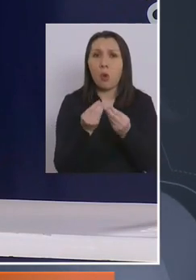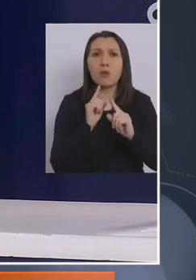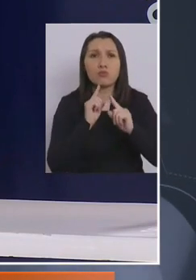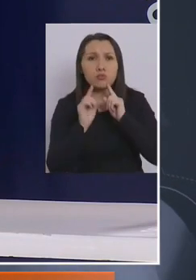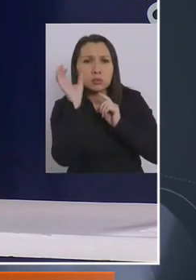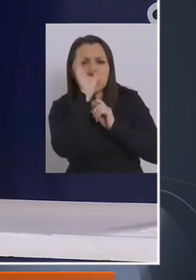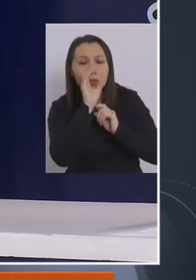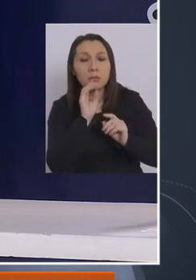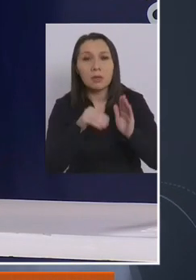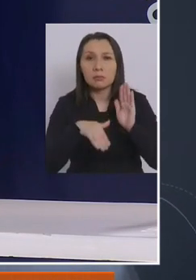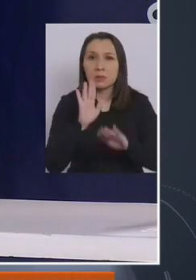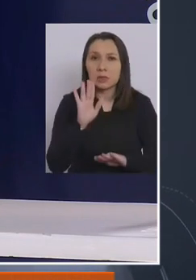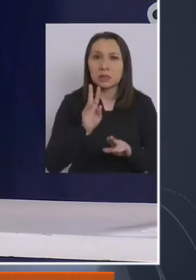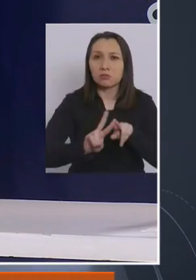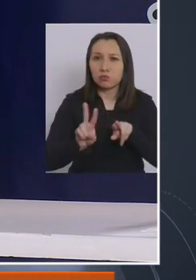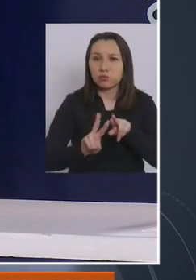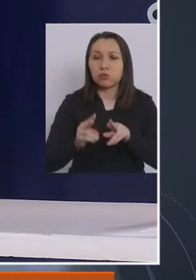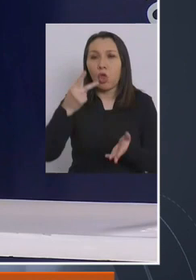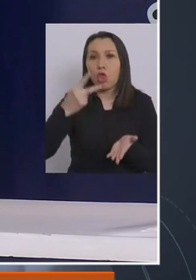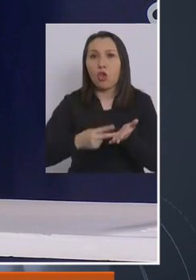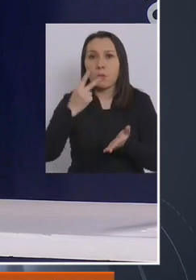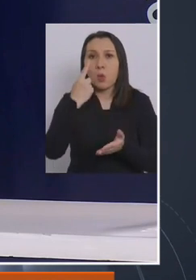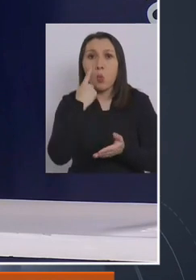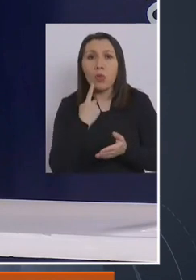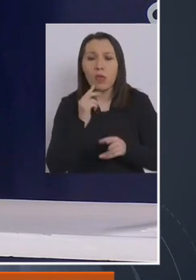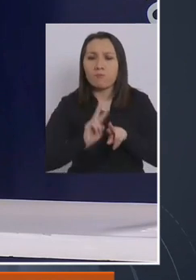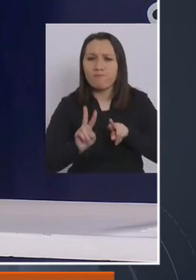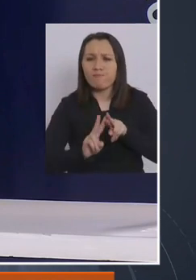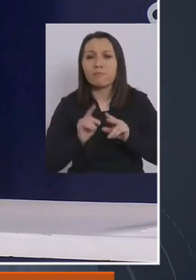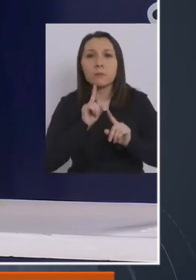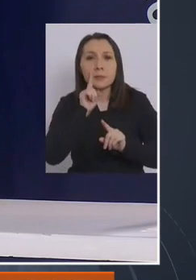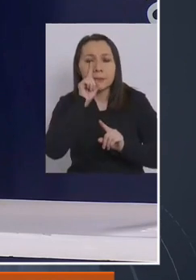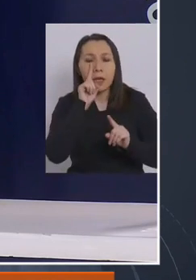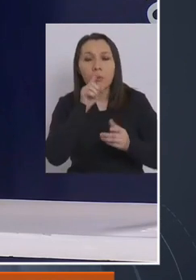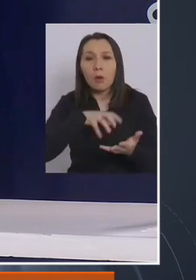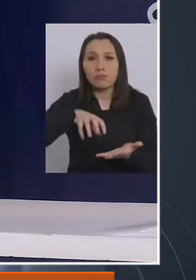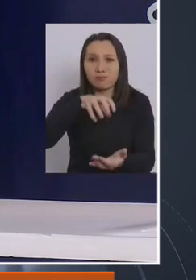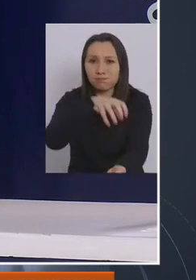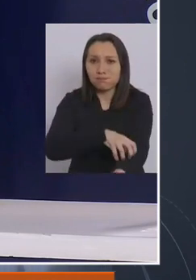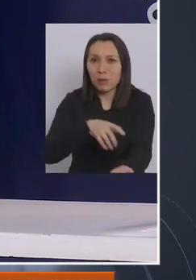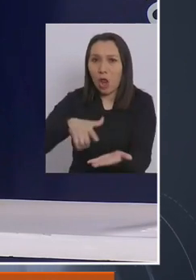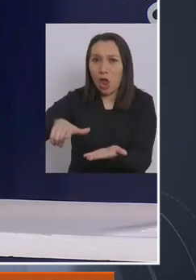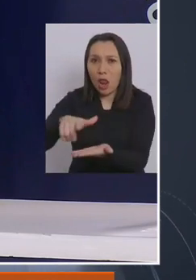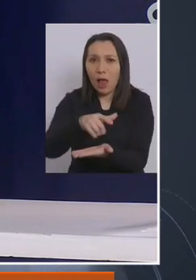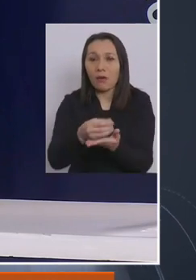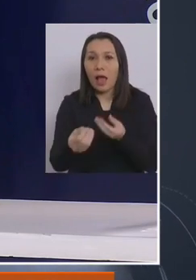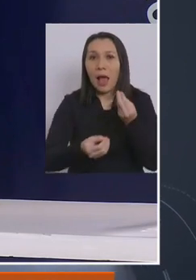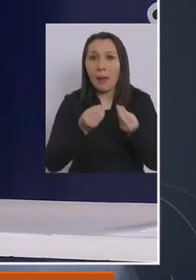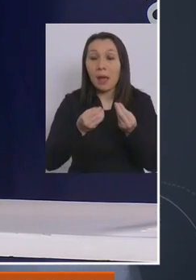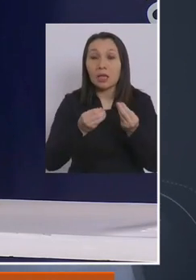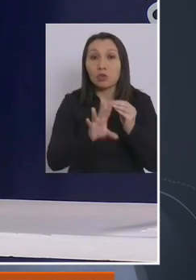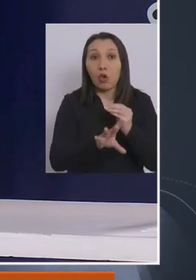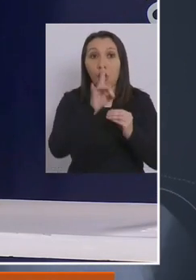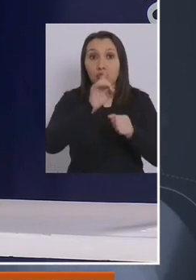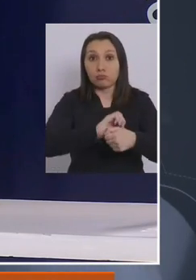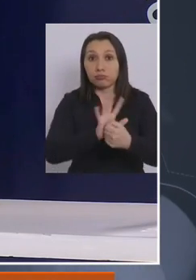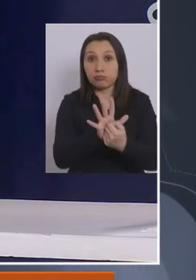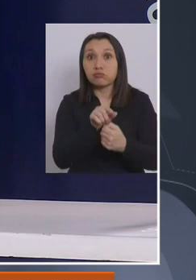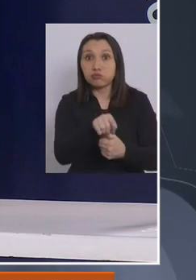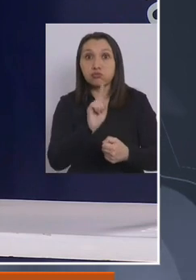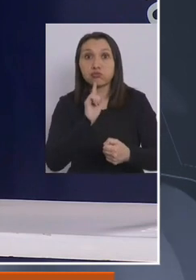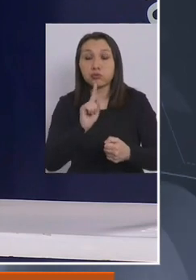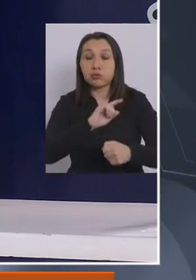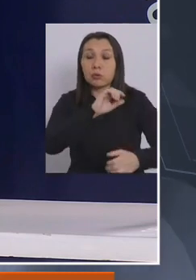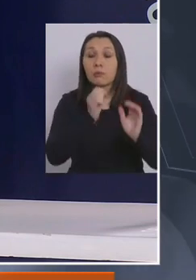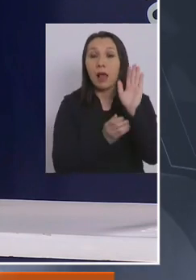testeo, se realizan más de 2.000 exámenes al día en la región de los lagos. Con respecto a la situación de positividad, en la región